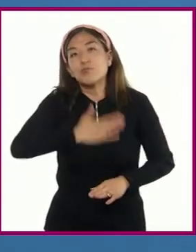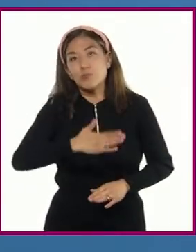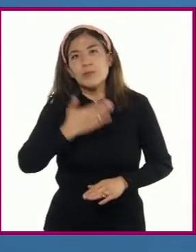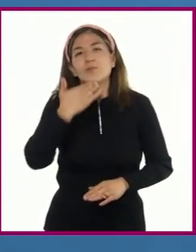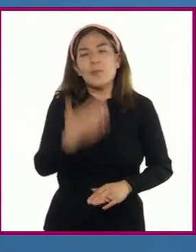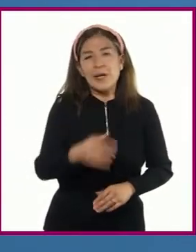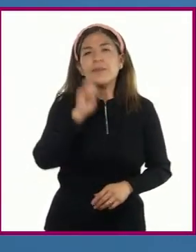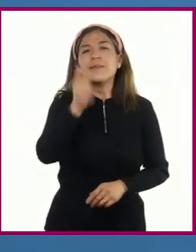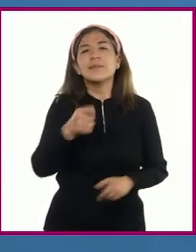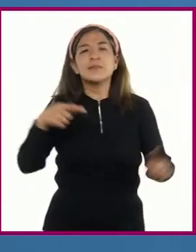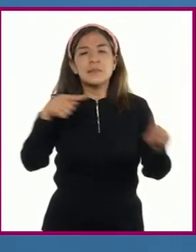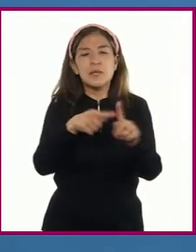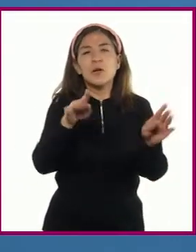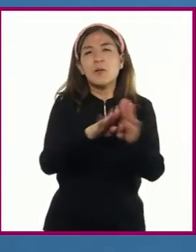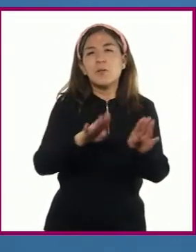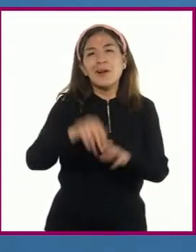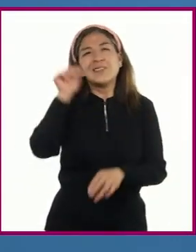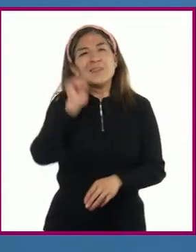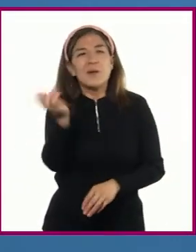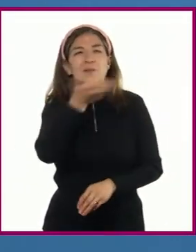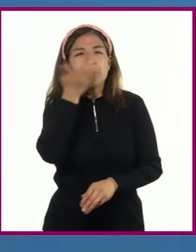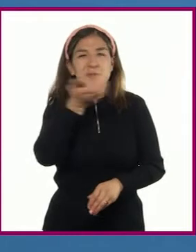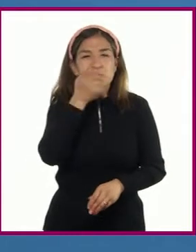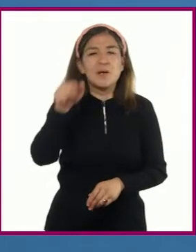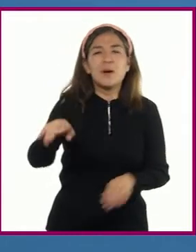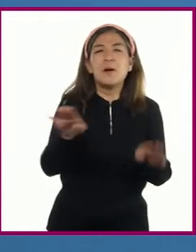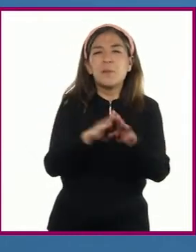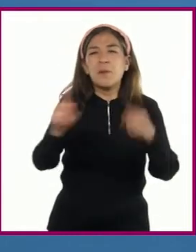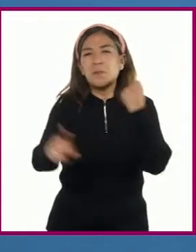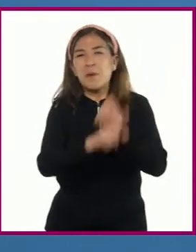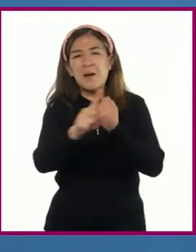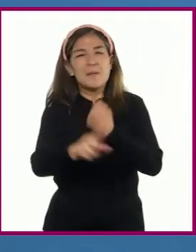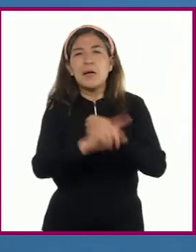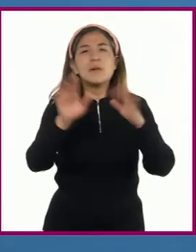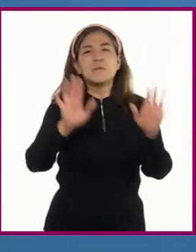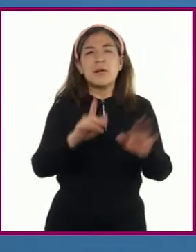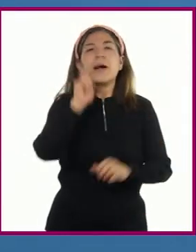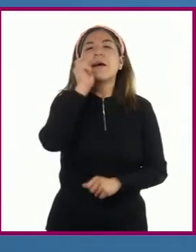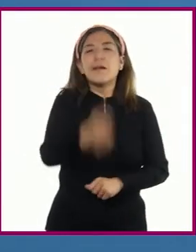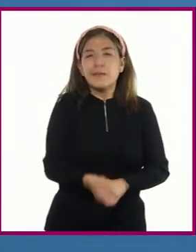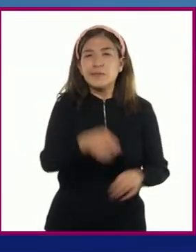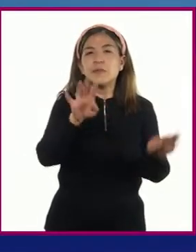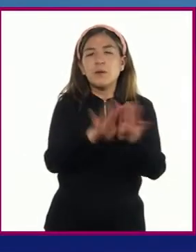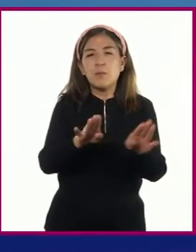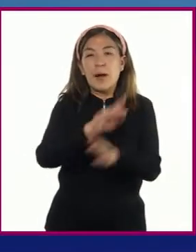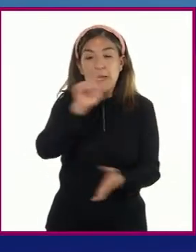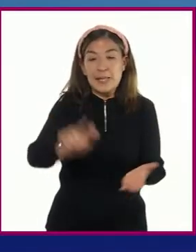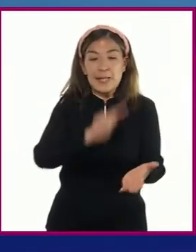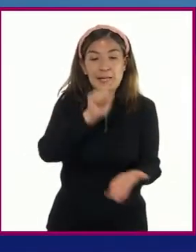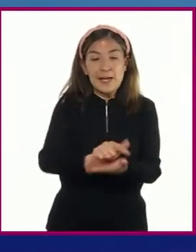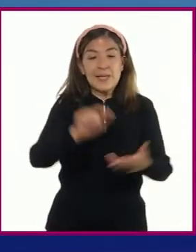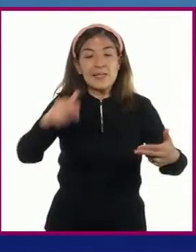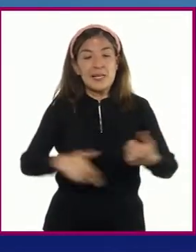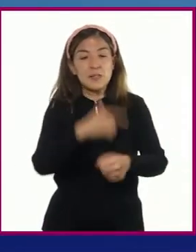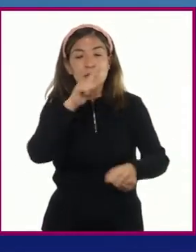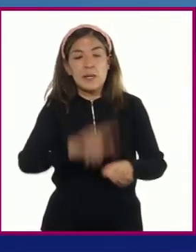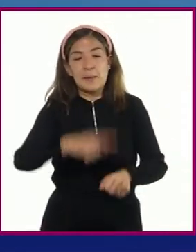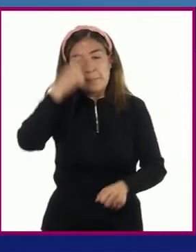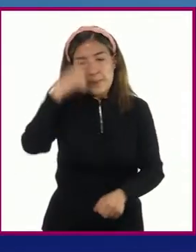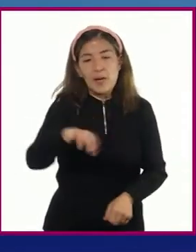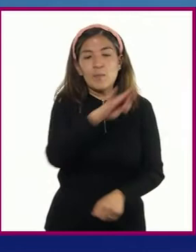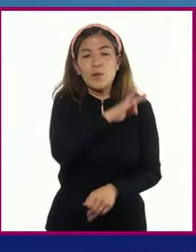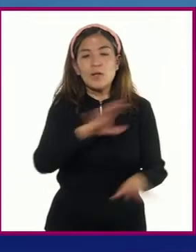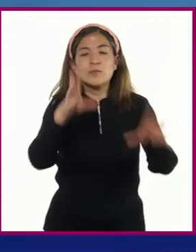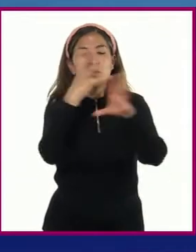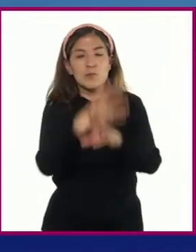no sigue los canales legales tradicionales para resolver disputas. Está contemplado en la Ley Nacional de Mecanismos Alternativos